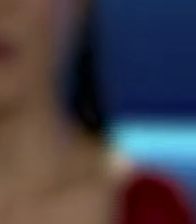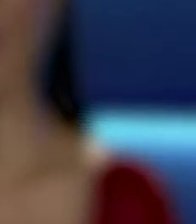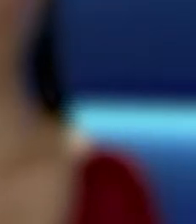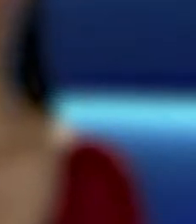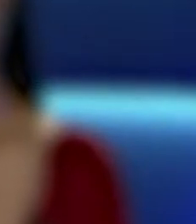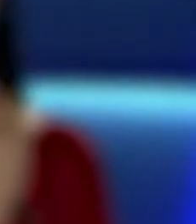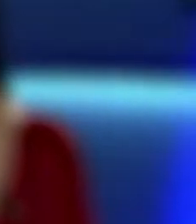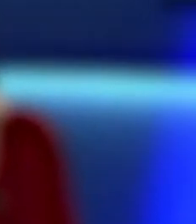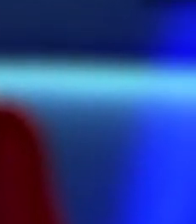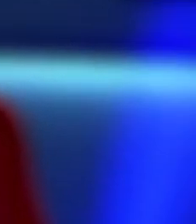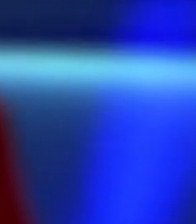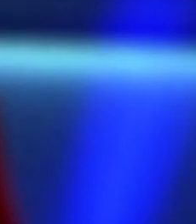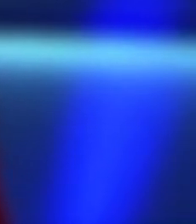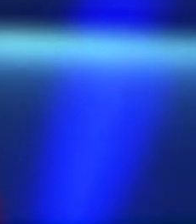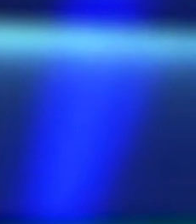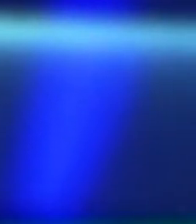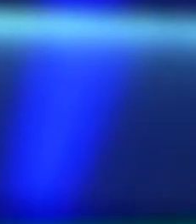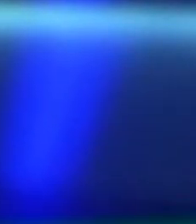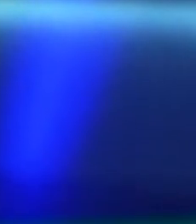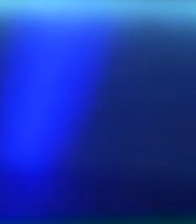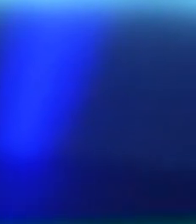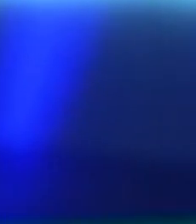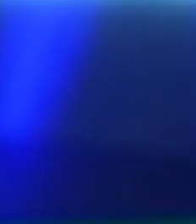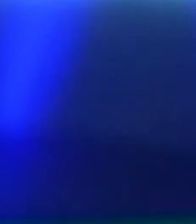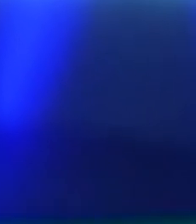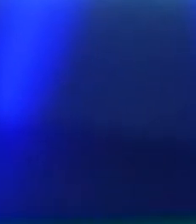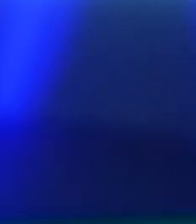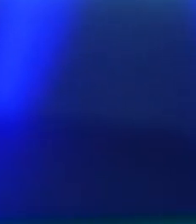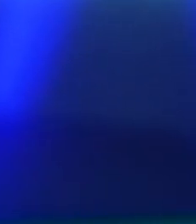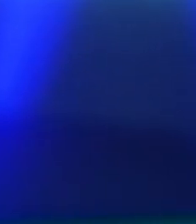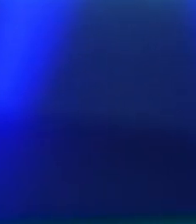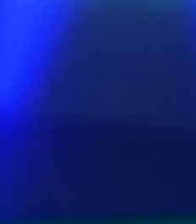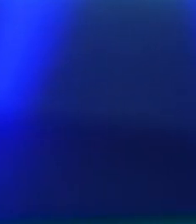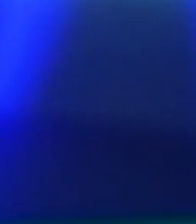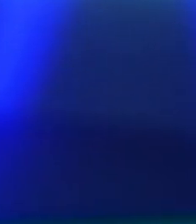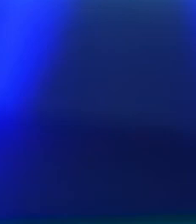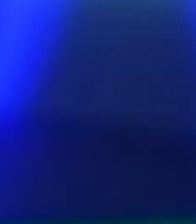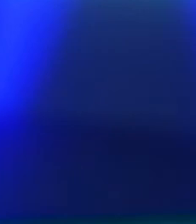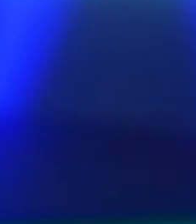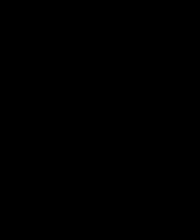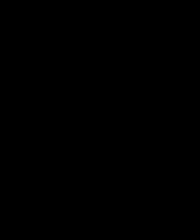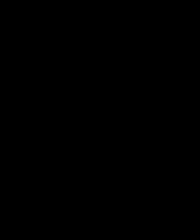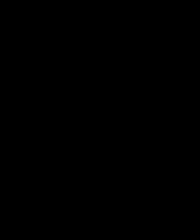soluciones del 13. Los demás días a la 1 y 30 de la tarde.